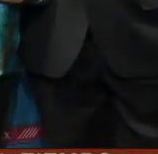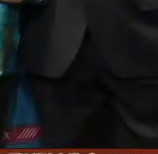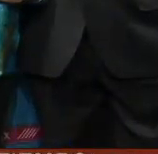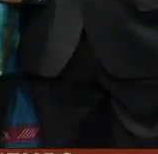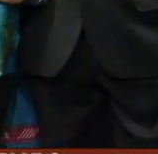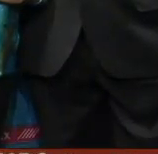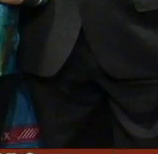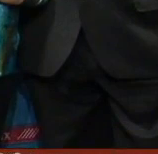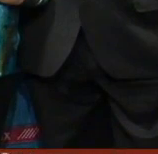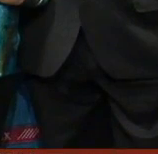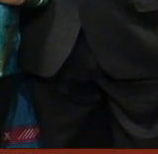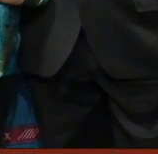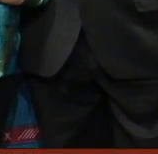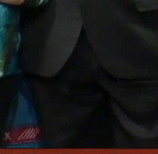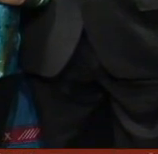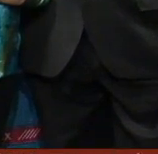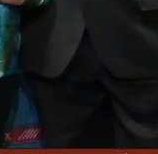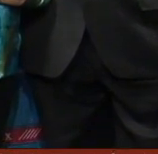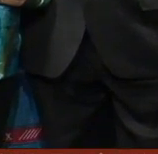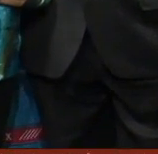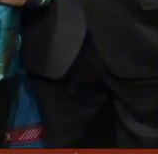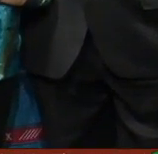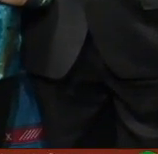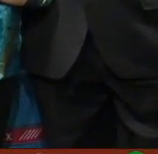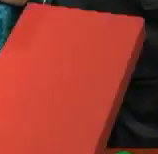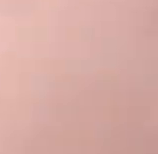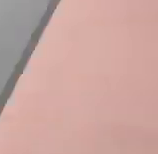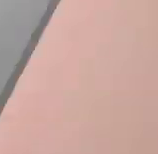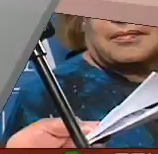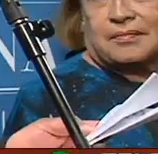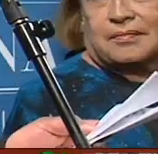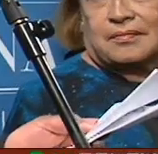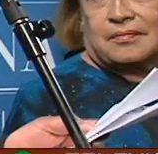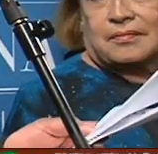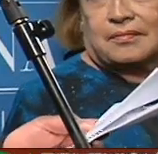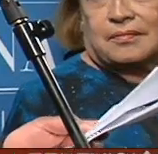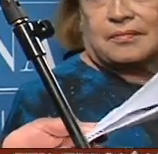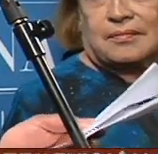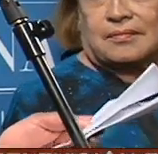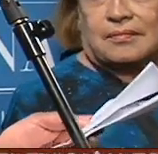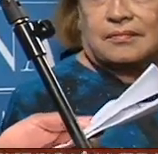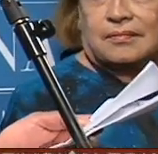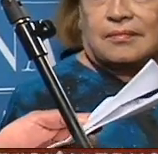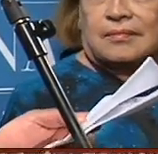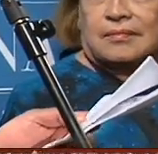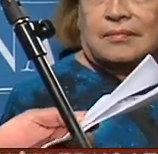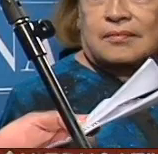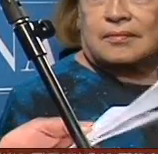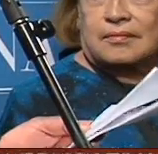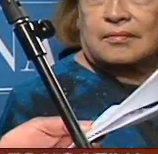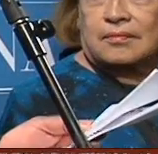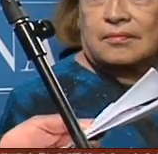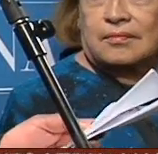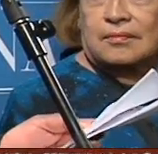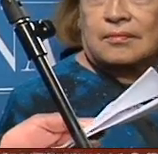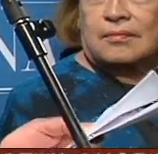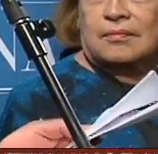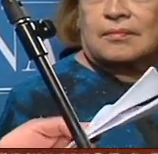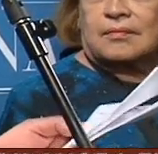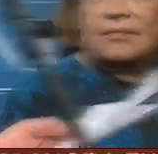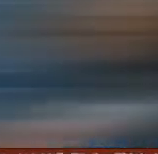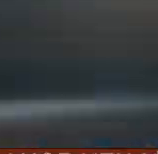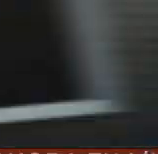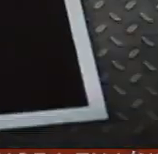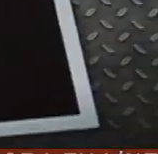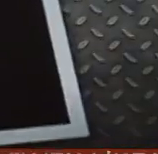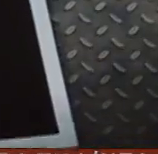televisión cultural de toda Iberoamérica. Queremos celebrar su memoria en nuestro aniversario como